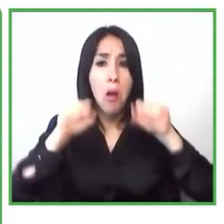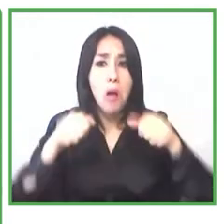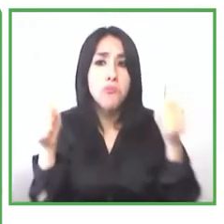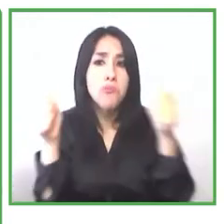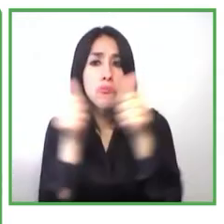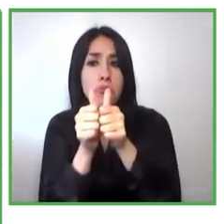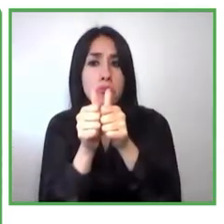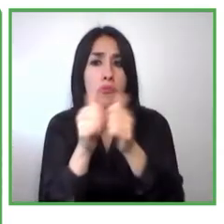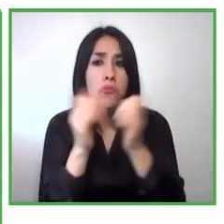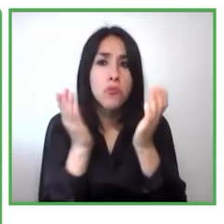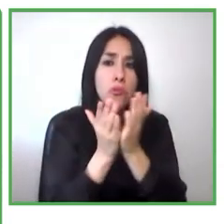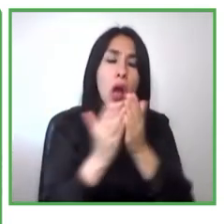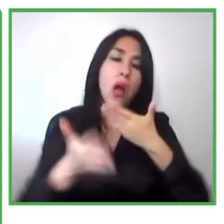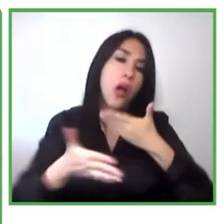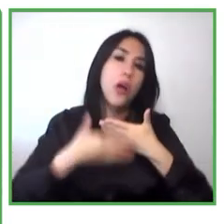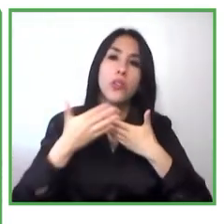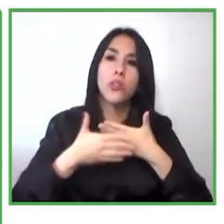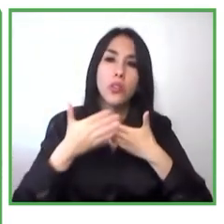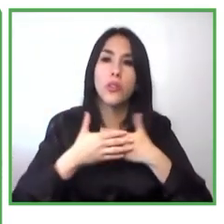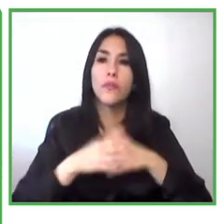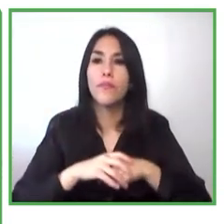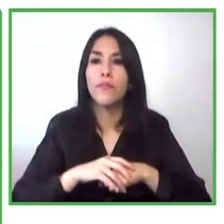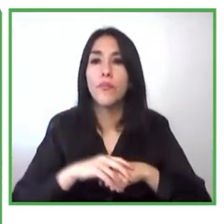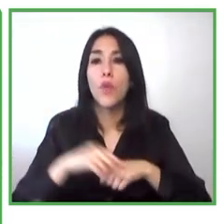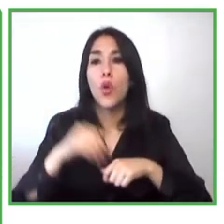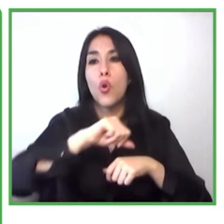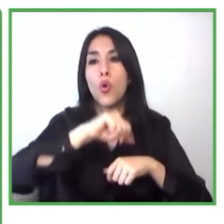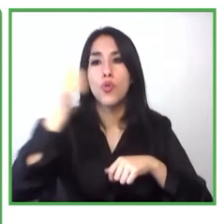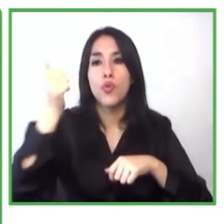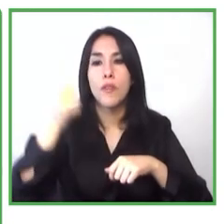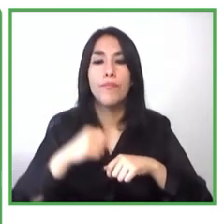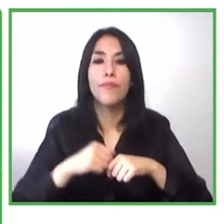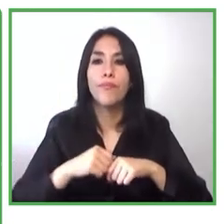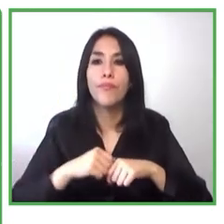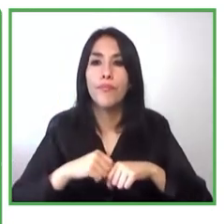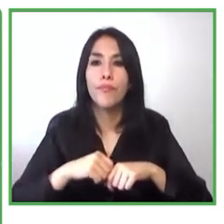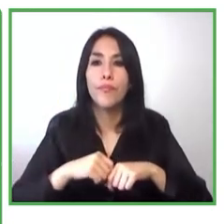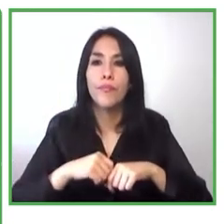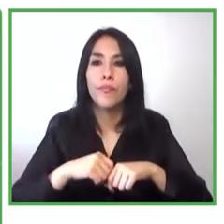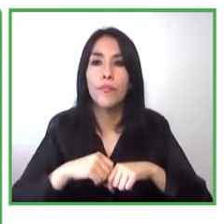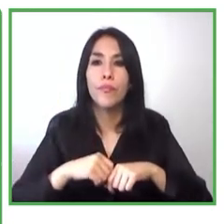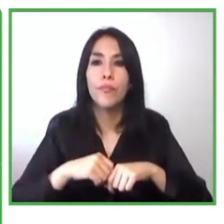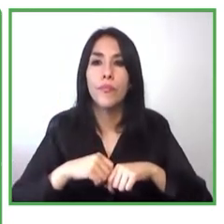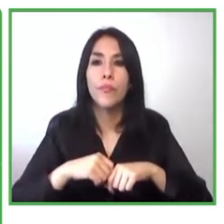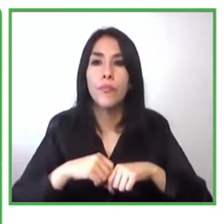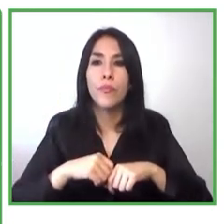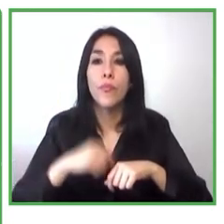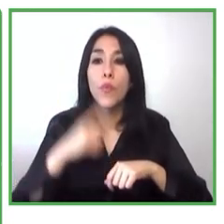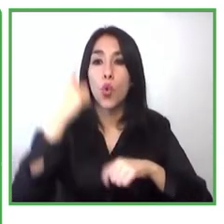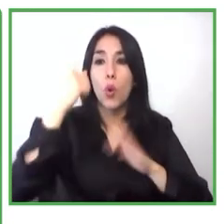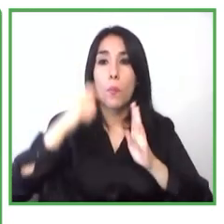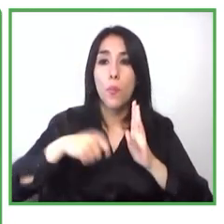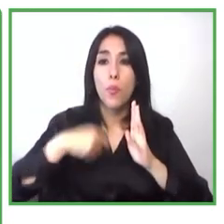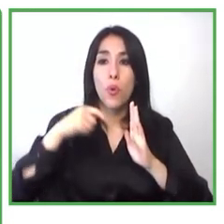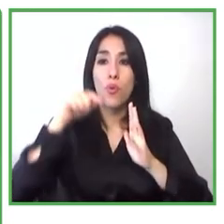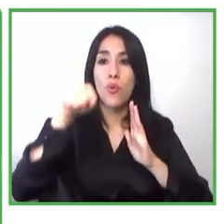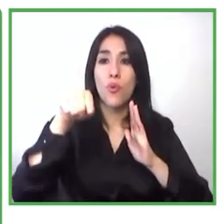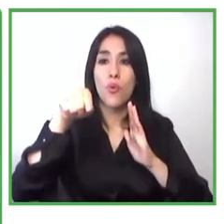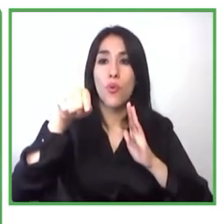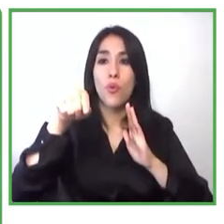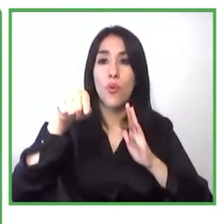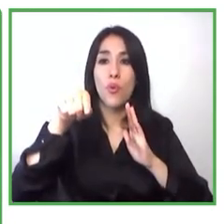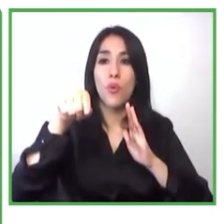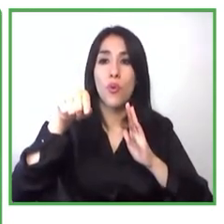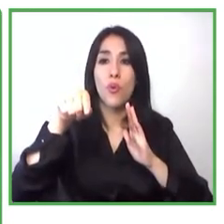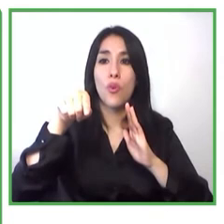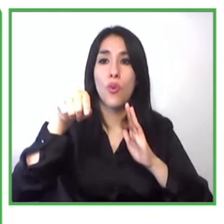desarrollamos después un programa con CENSE que es un organismo importante que en Chile de entrega de capacitación y creamos